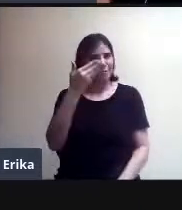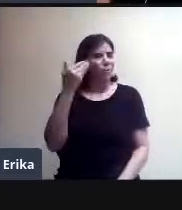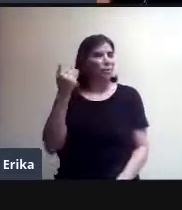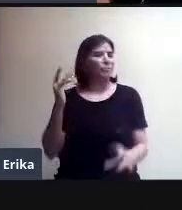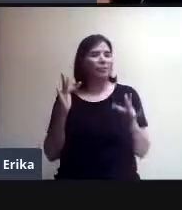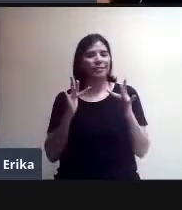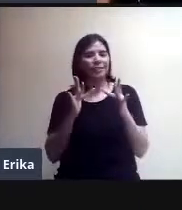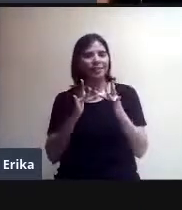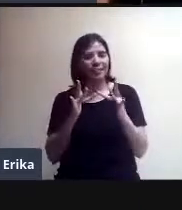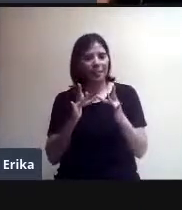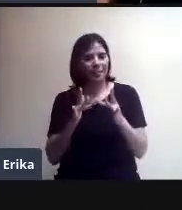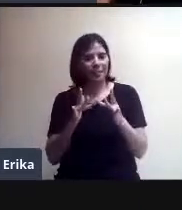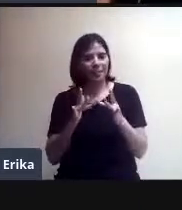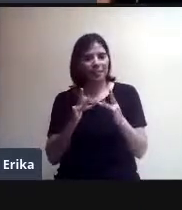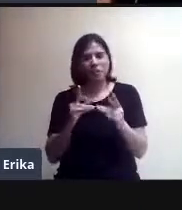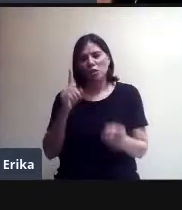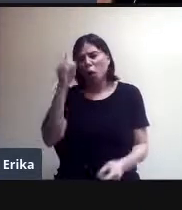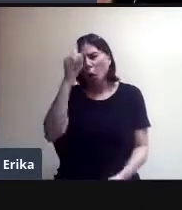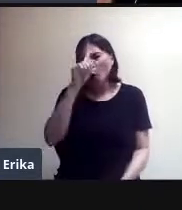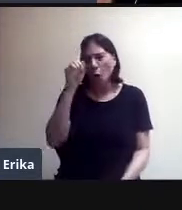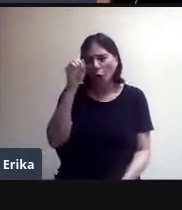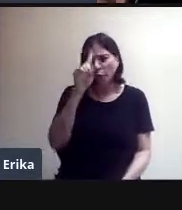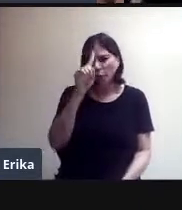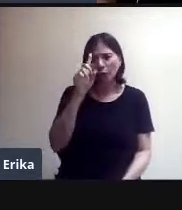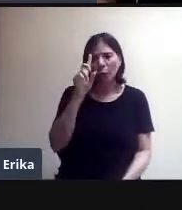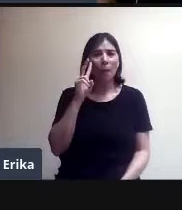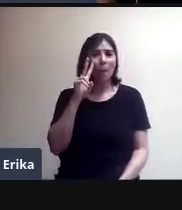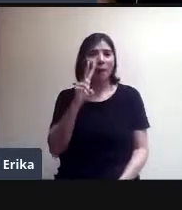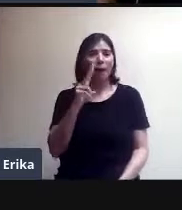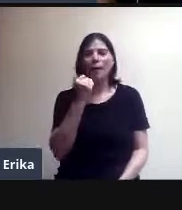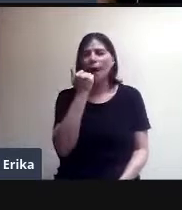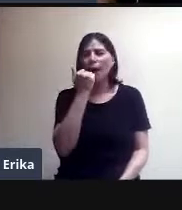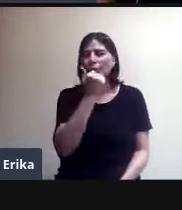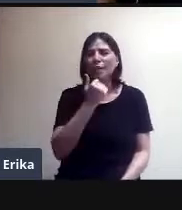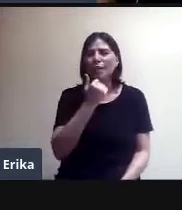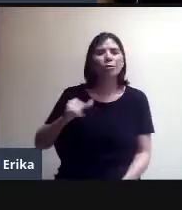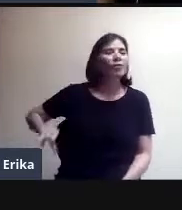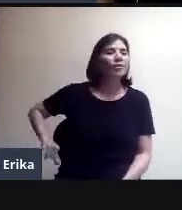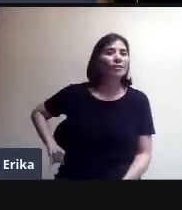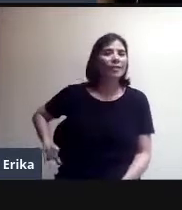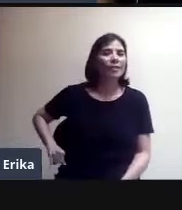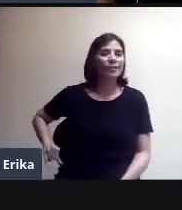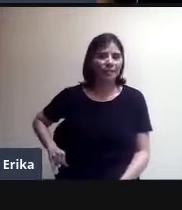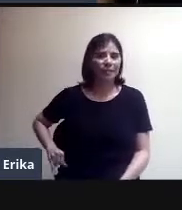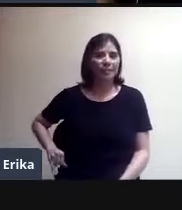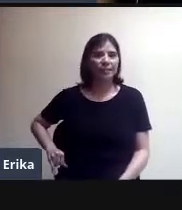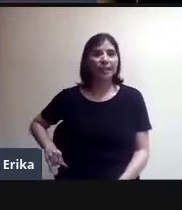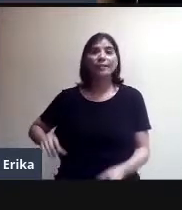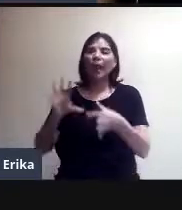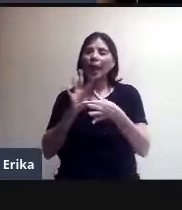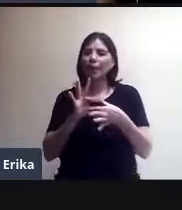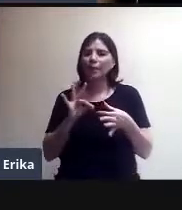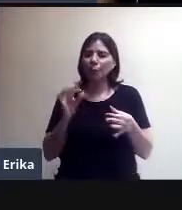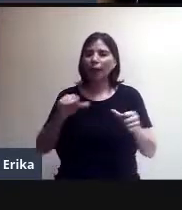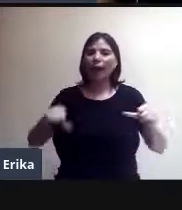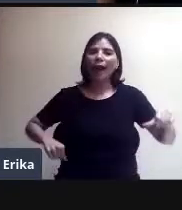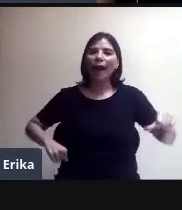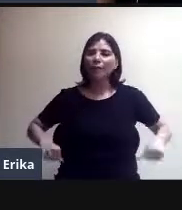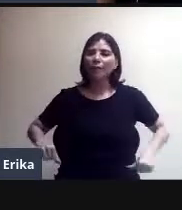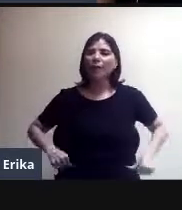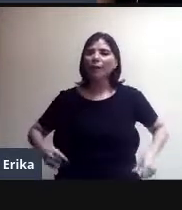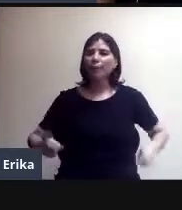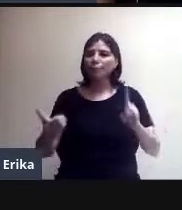Entonces, una manera de tenerlos interesados es decirles que va a haber actividades interactivas donde tienen que estar muy atentos porque